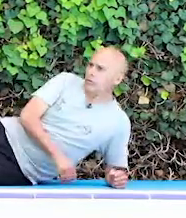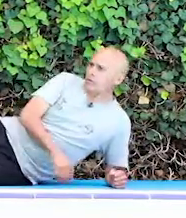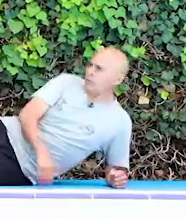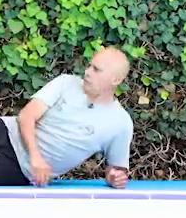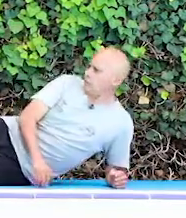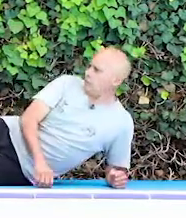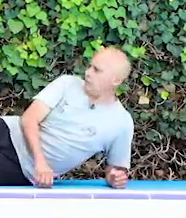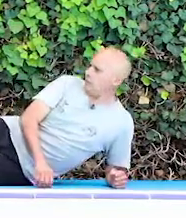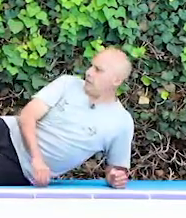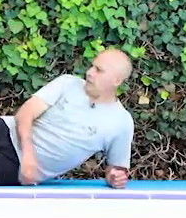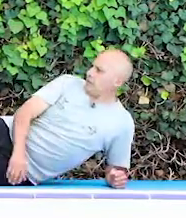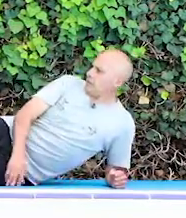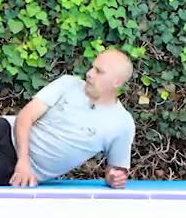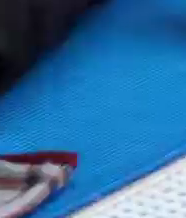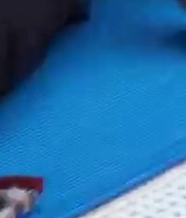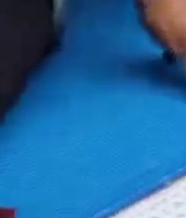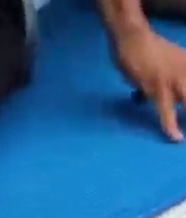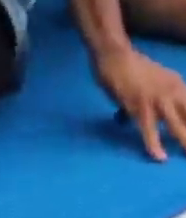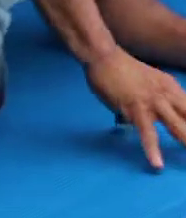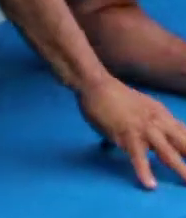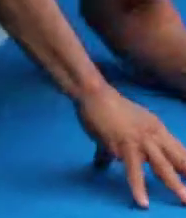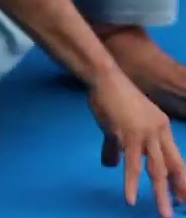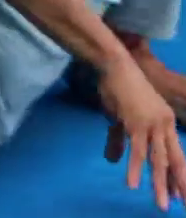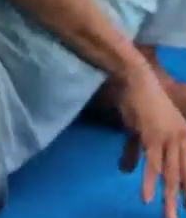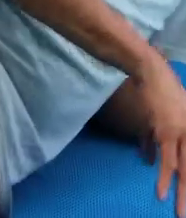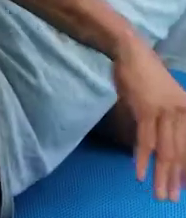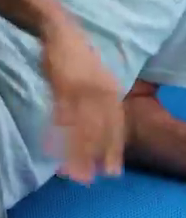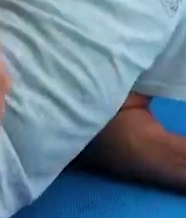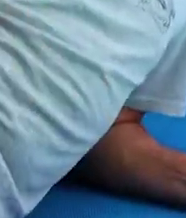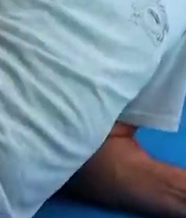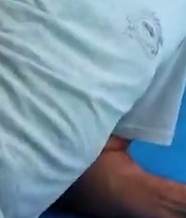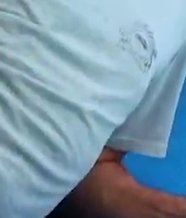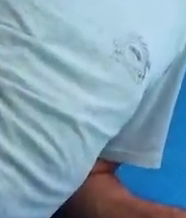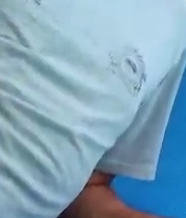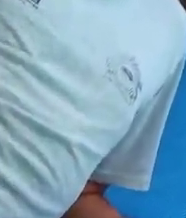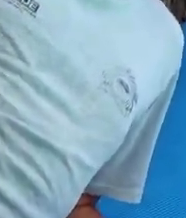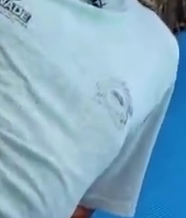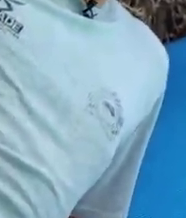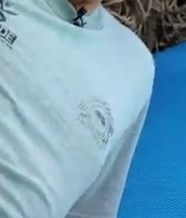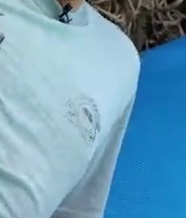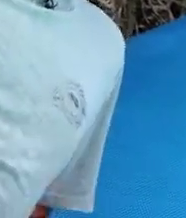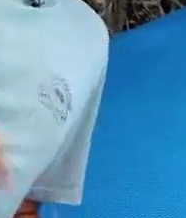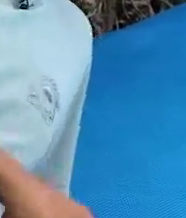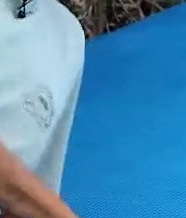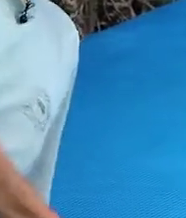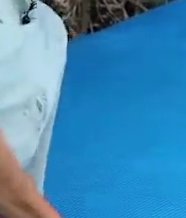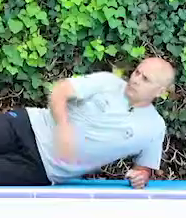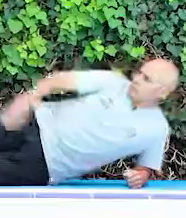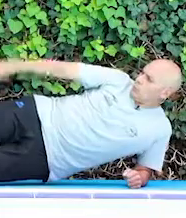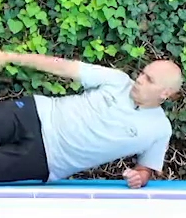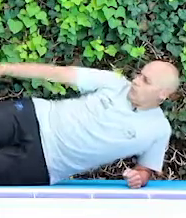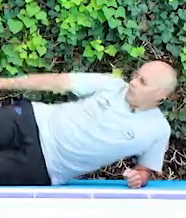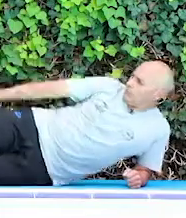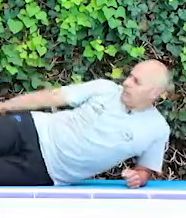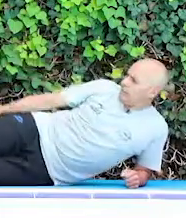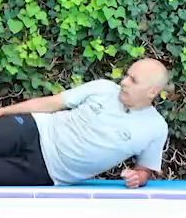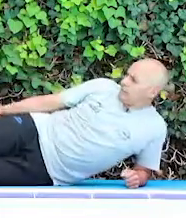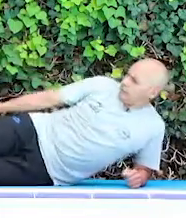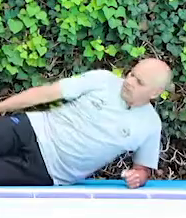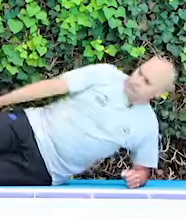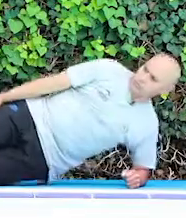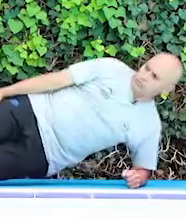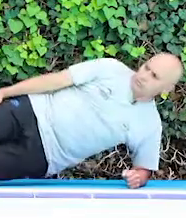nuestro brazo. Y extendemos totalmente. Y lo que vamos a hacer es elevar la cadera. Uno.